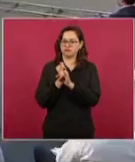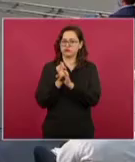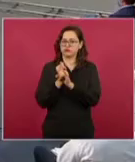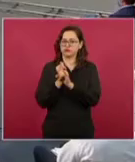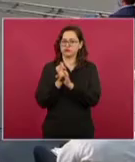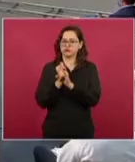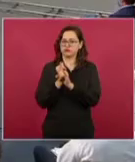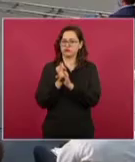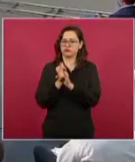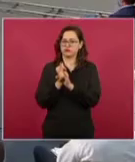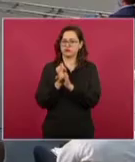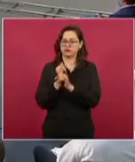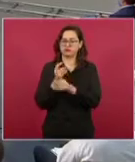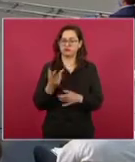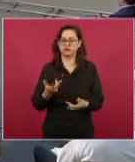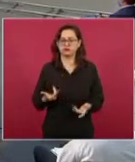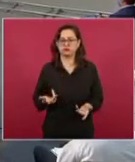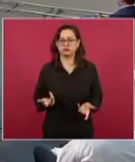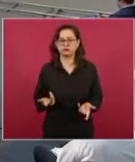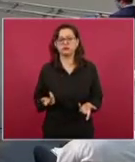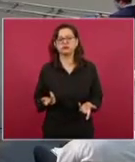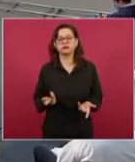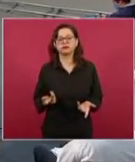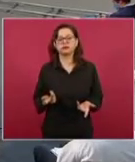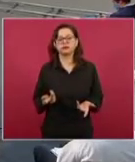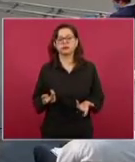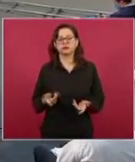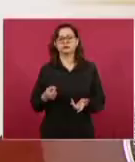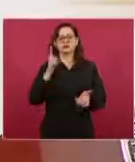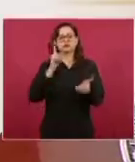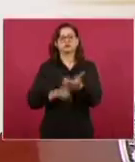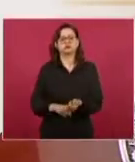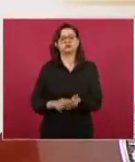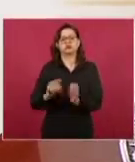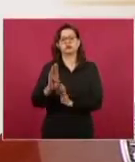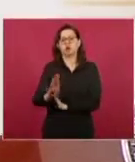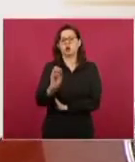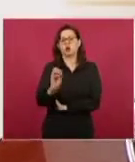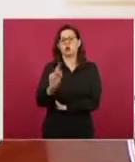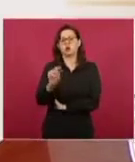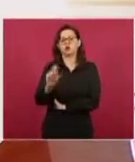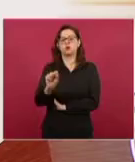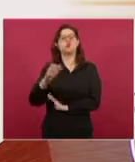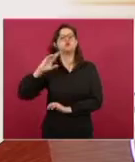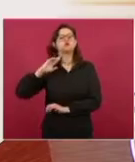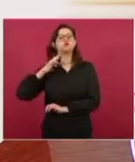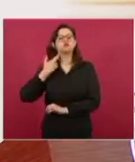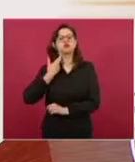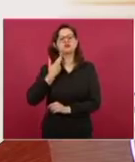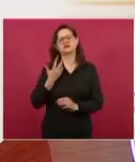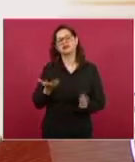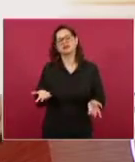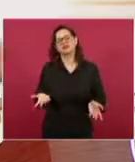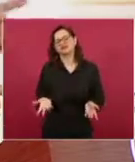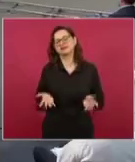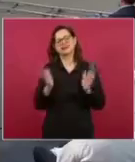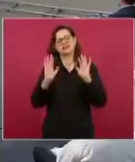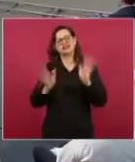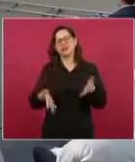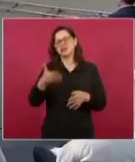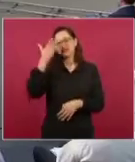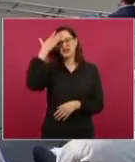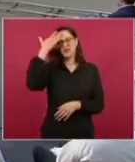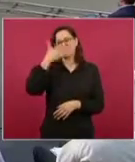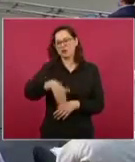bots, eso ya sabemos, ¿no? Twitter nunca ha